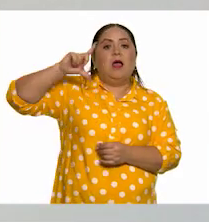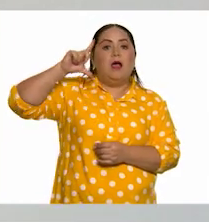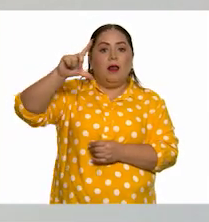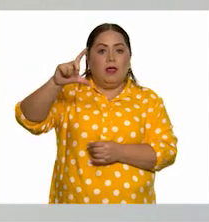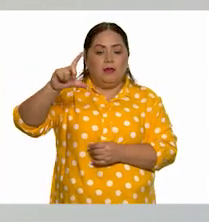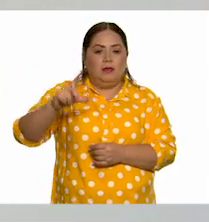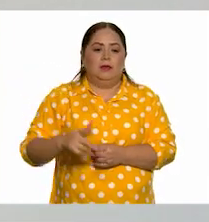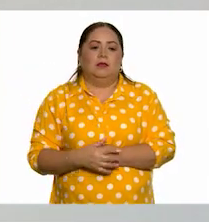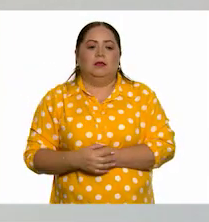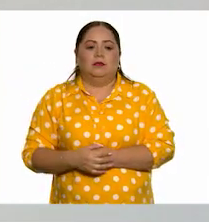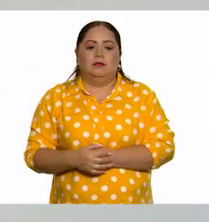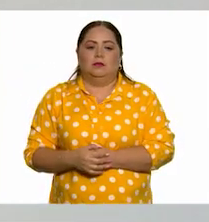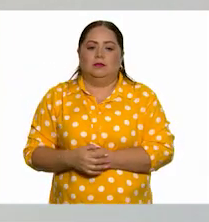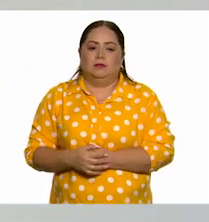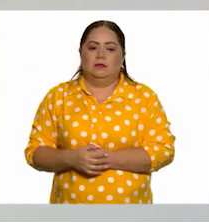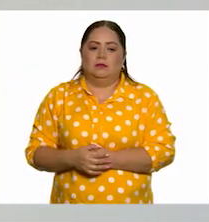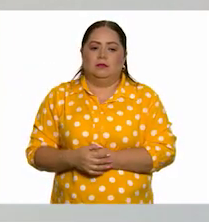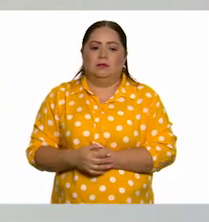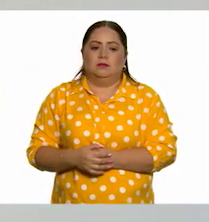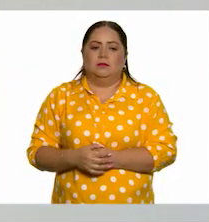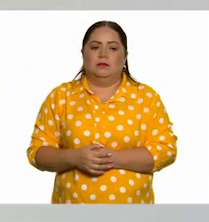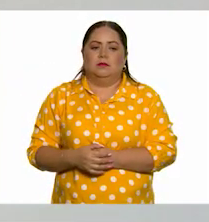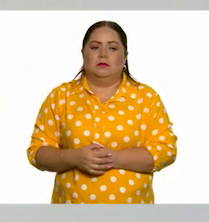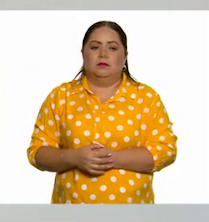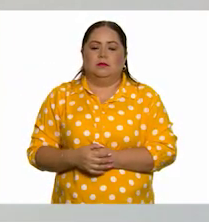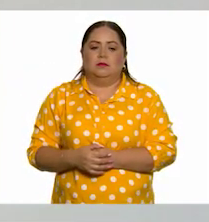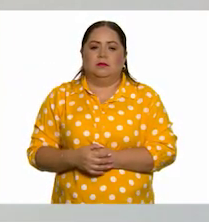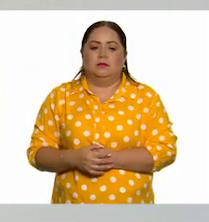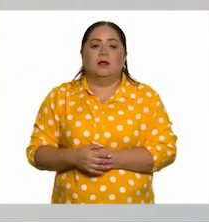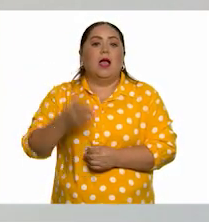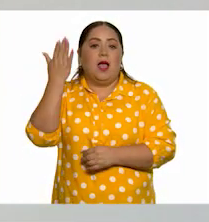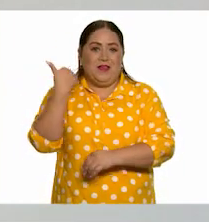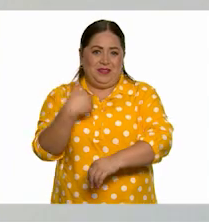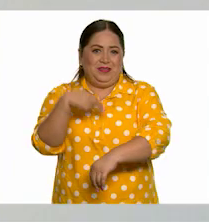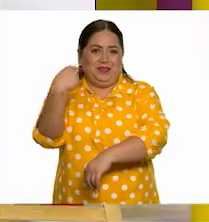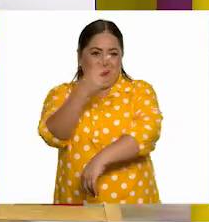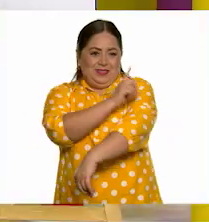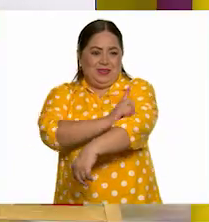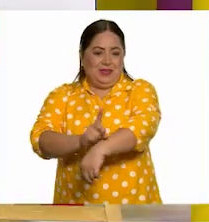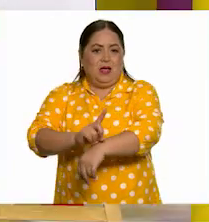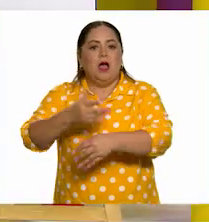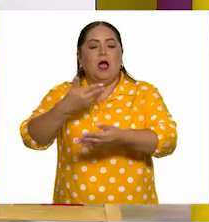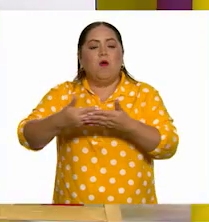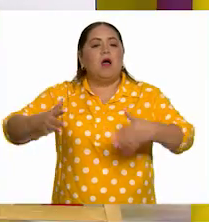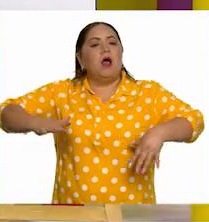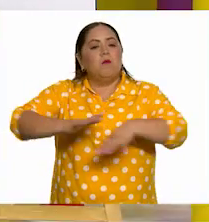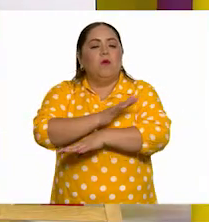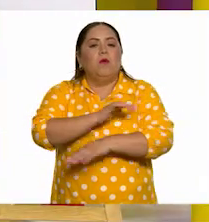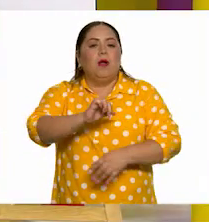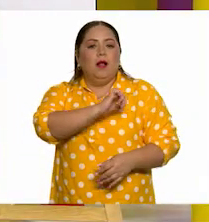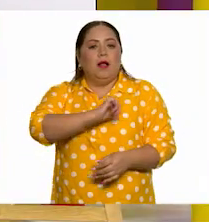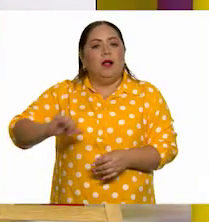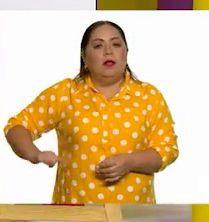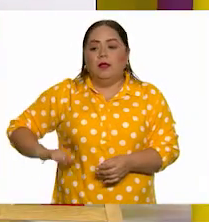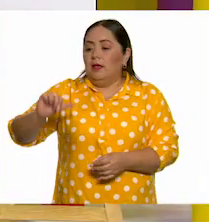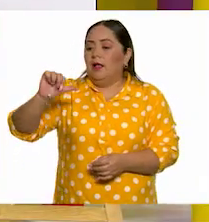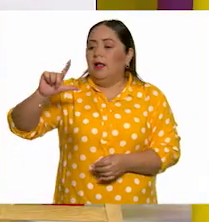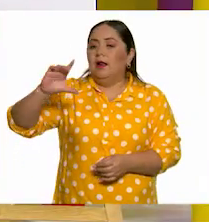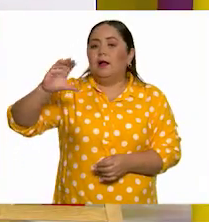Mayúscula. Anotamos aquí mayúscula. se llamaban delegaciones, ahora se les cambió el nombre y se les llama alcaldías.